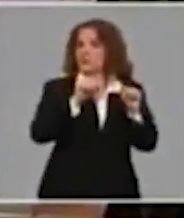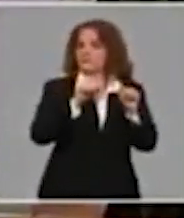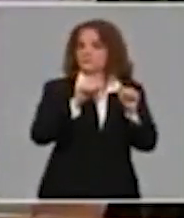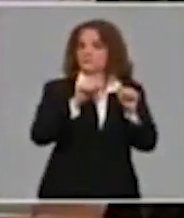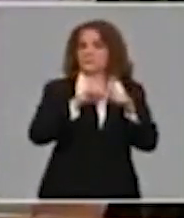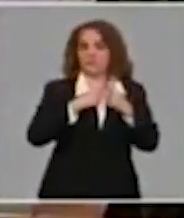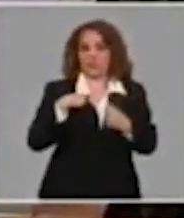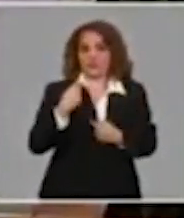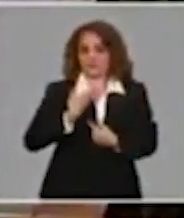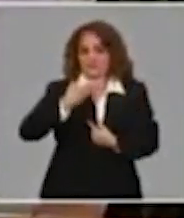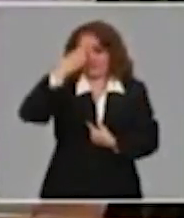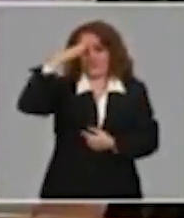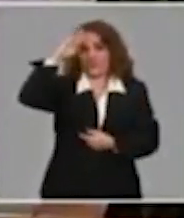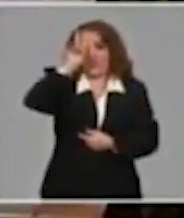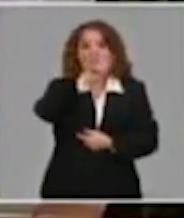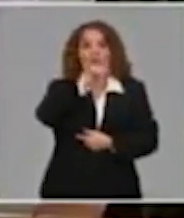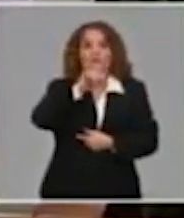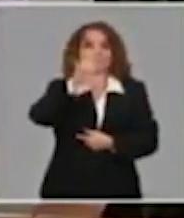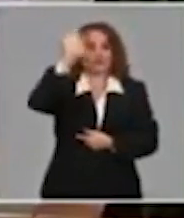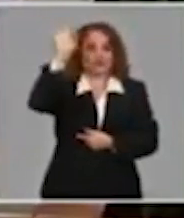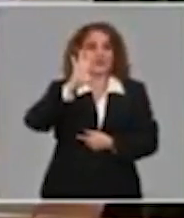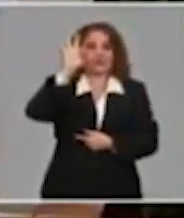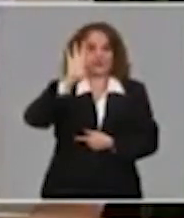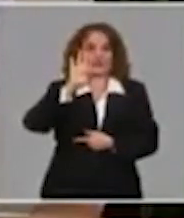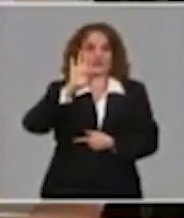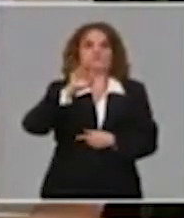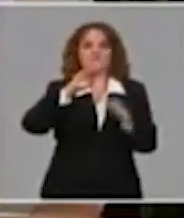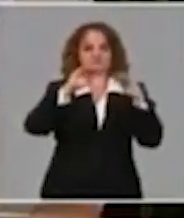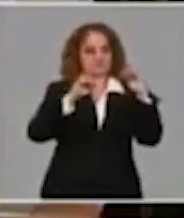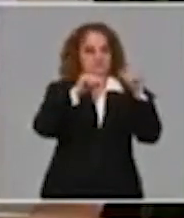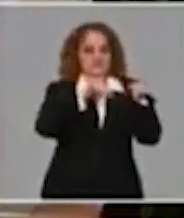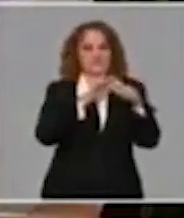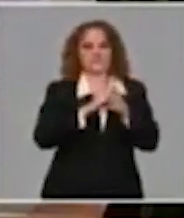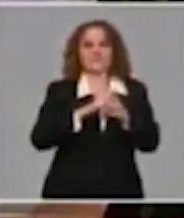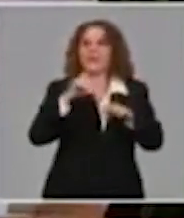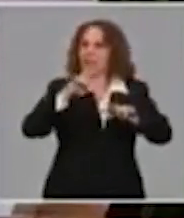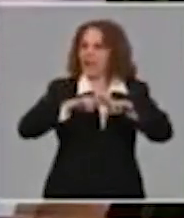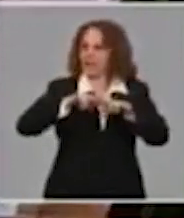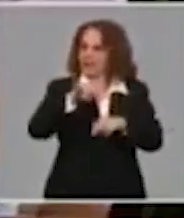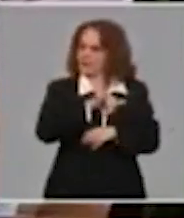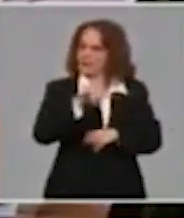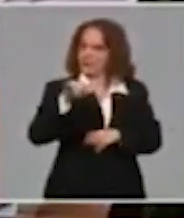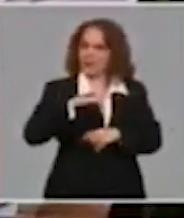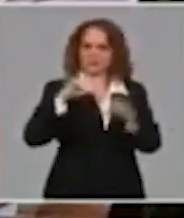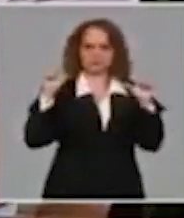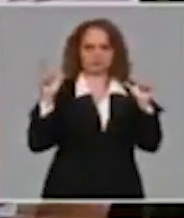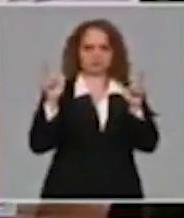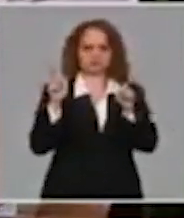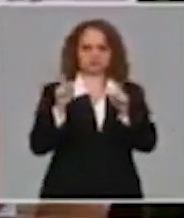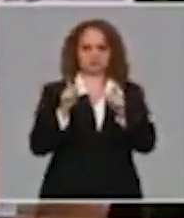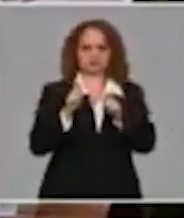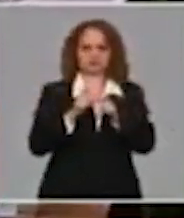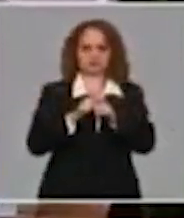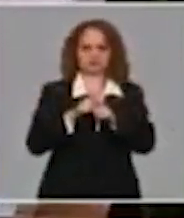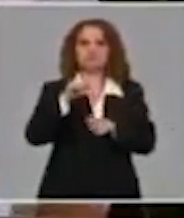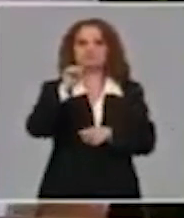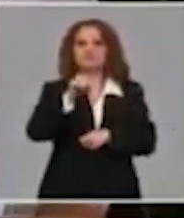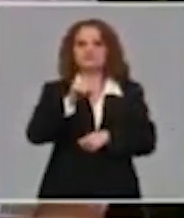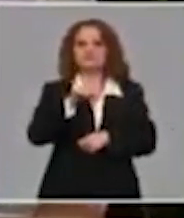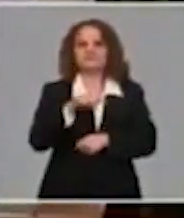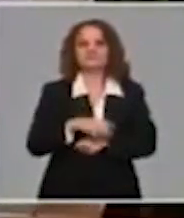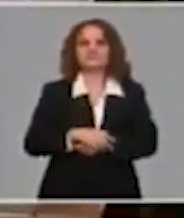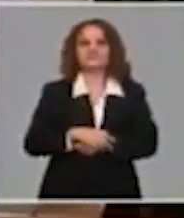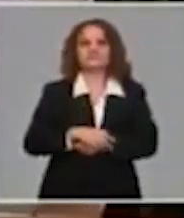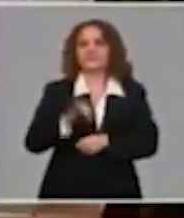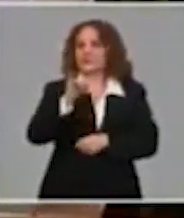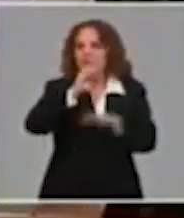,5% de casos activos, y La Habana cumple ese indicador para esa fase porque disminuyó en el día de hoy por